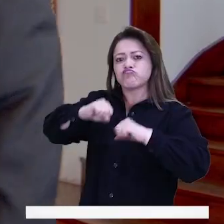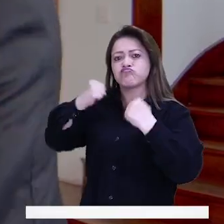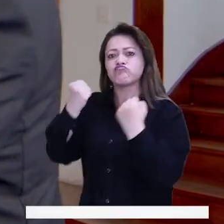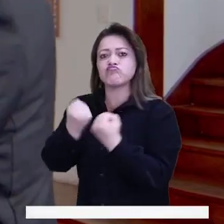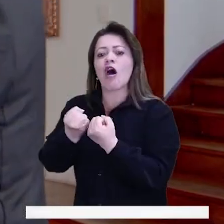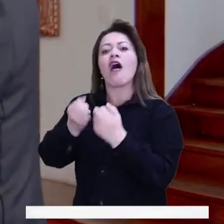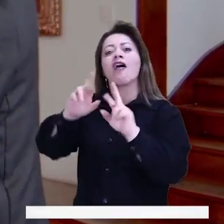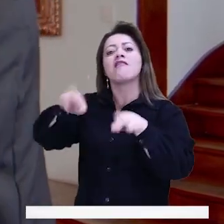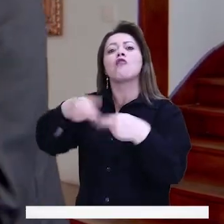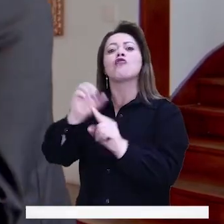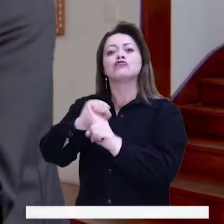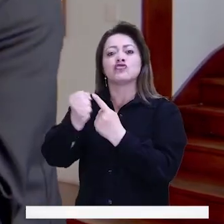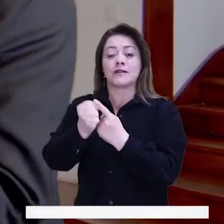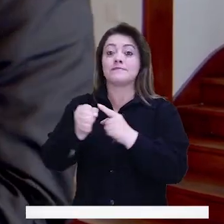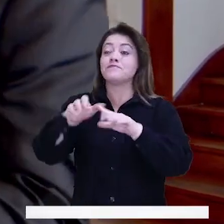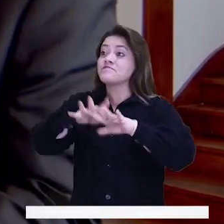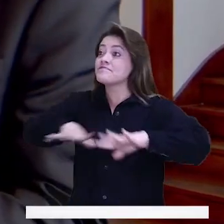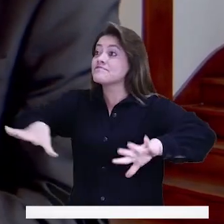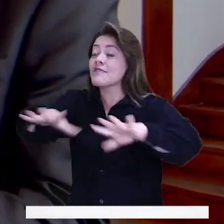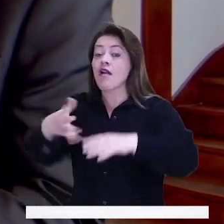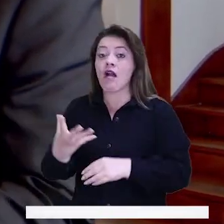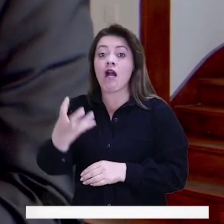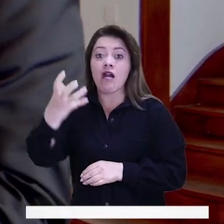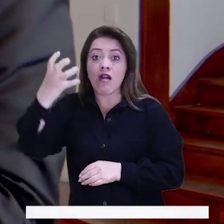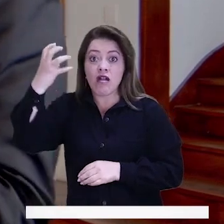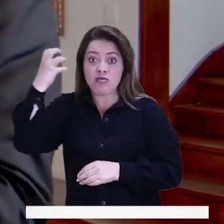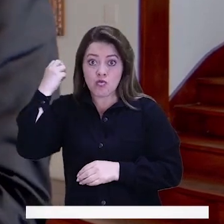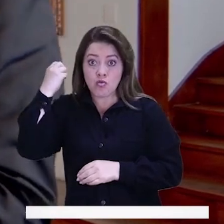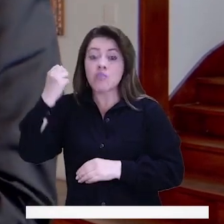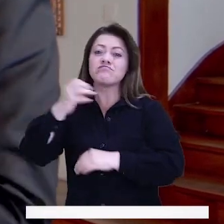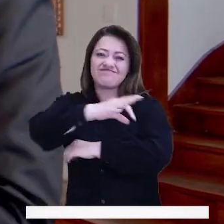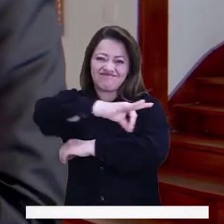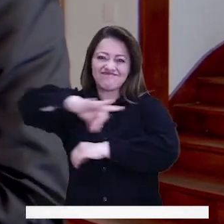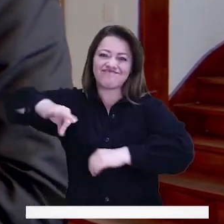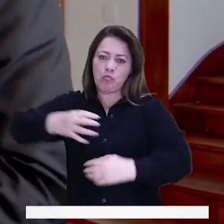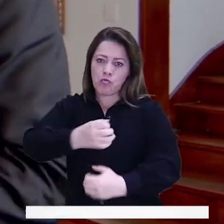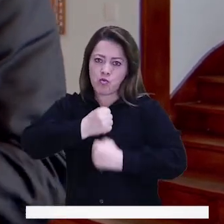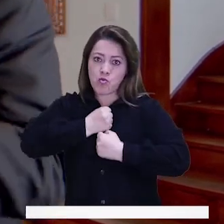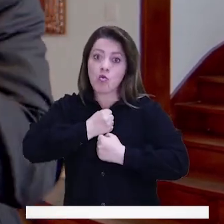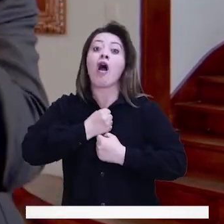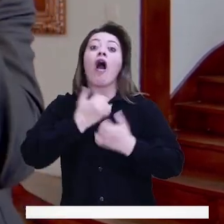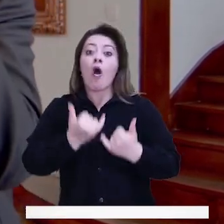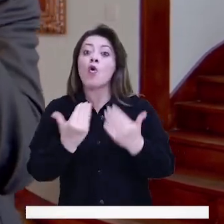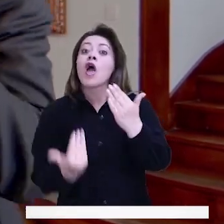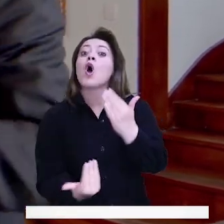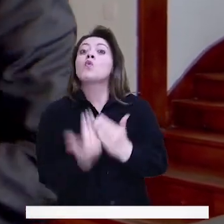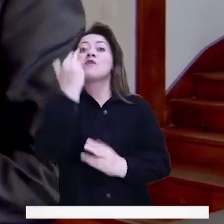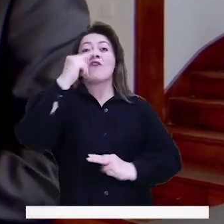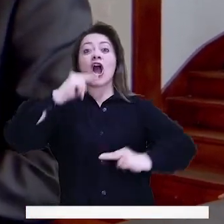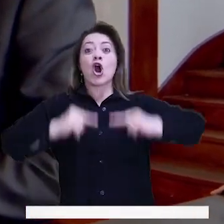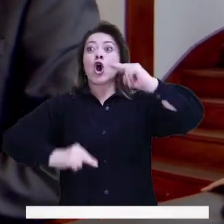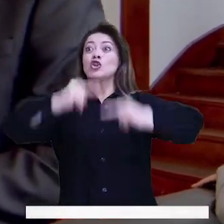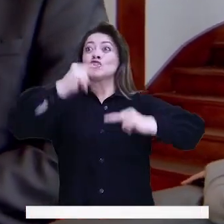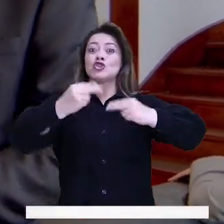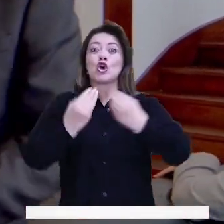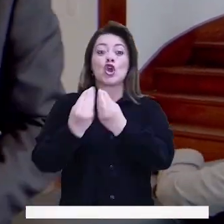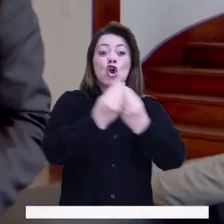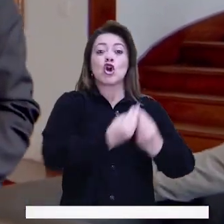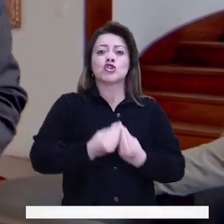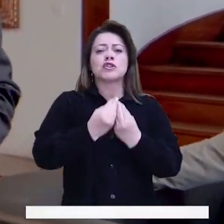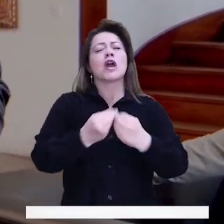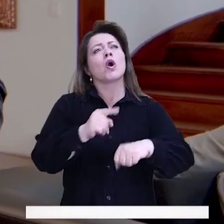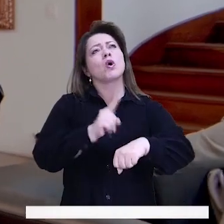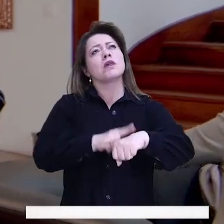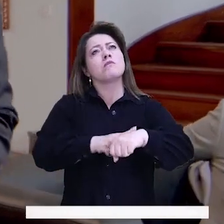Bueno, aquí estamos saliendo de la parte antigua del Consejo, la patrimonial, y vamos a ir a la parte nueva, de la que se viene